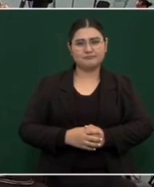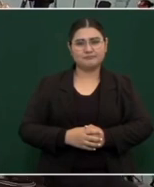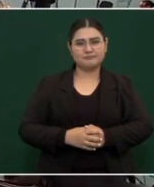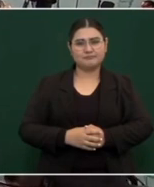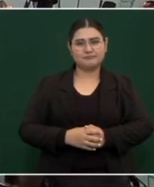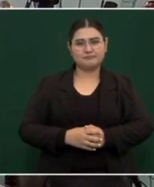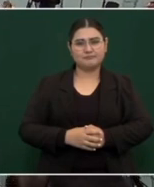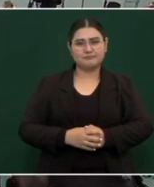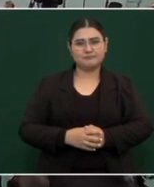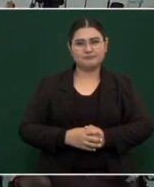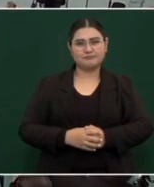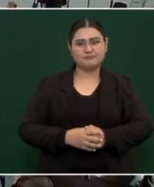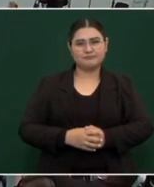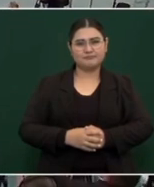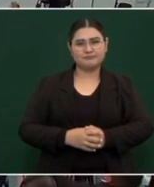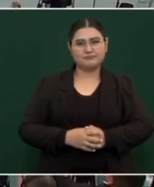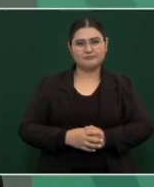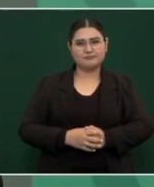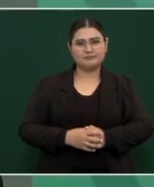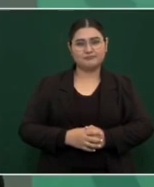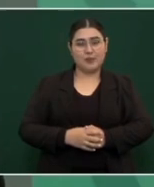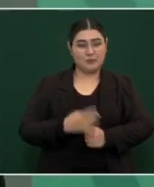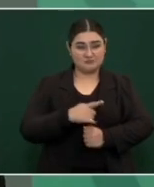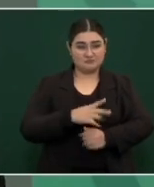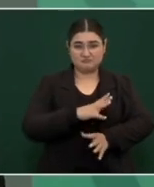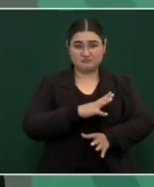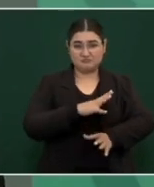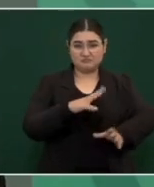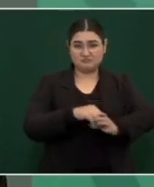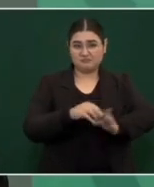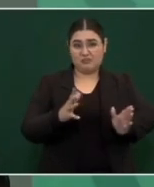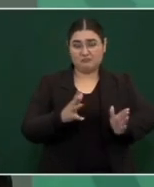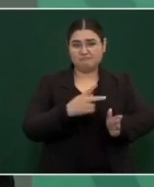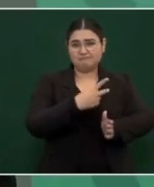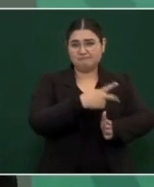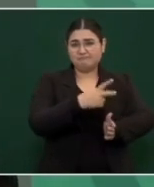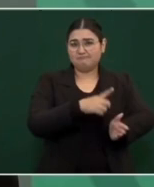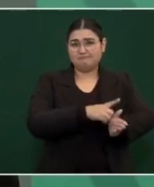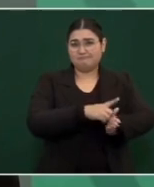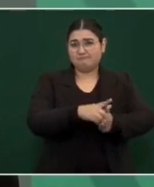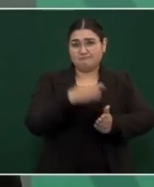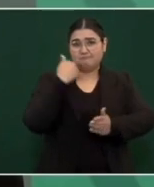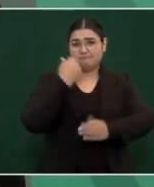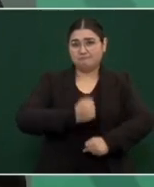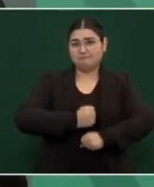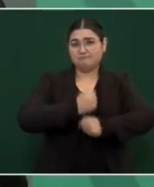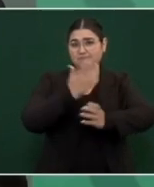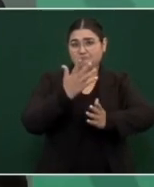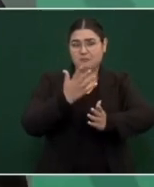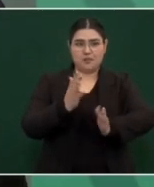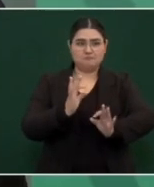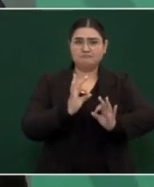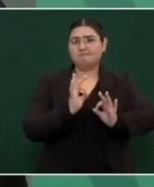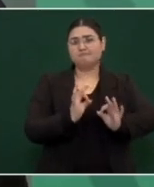están en su derecho de manifestarse. Y qué bueno,